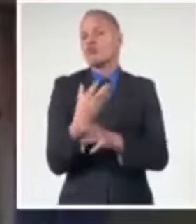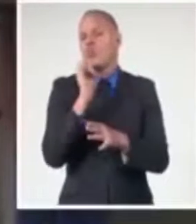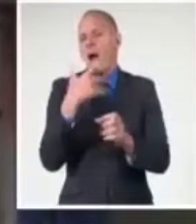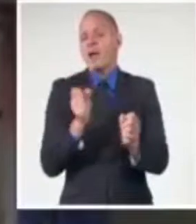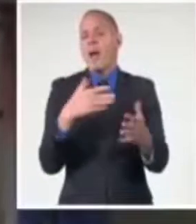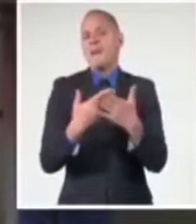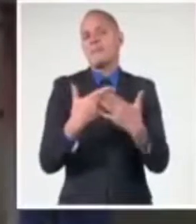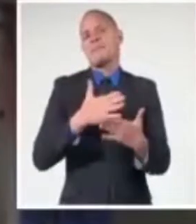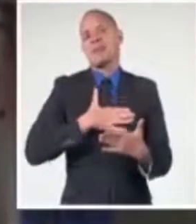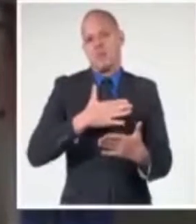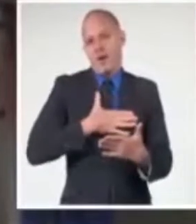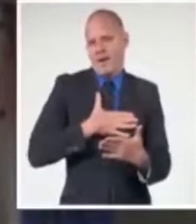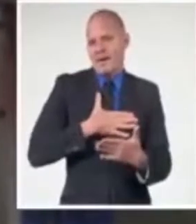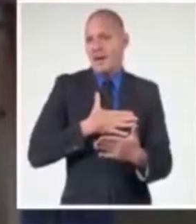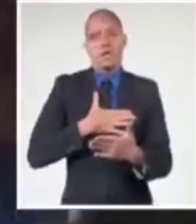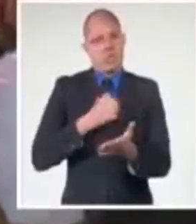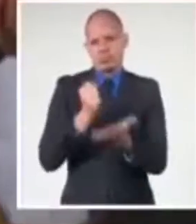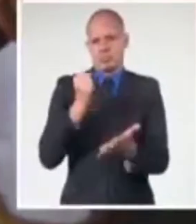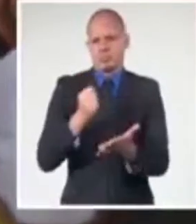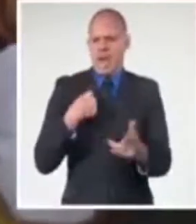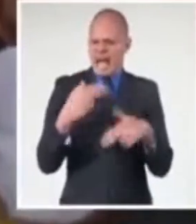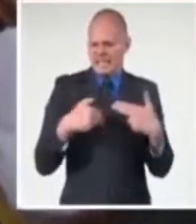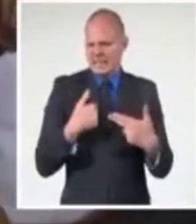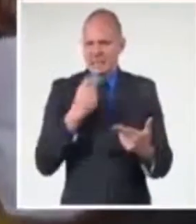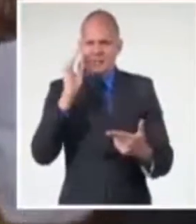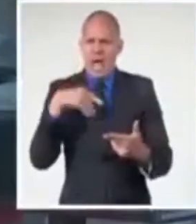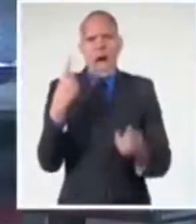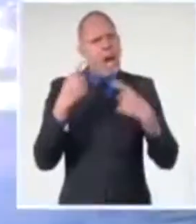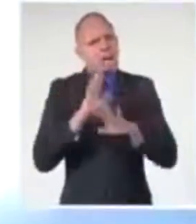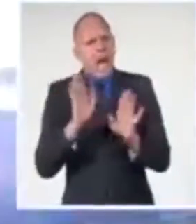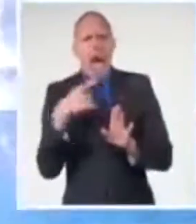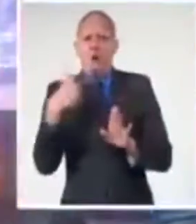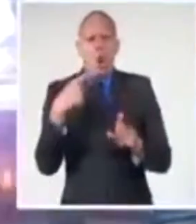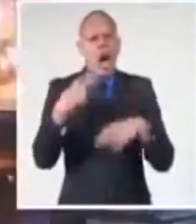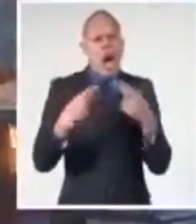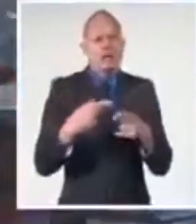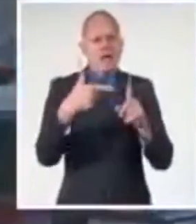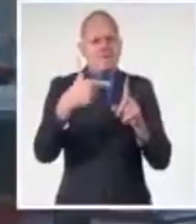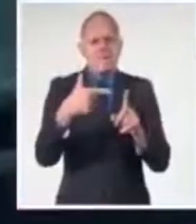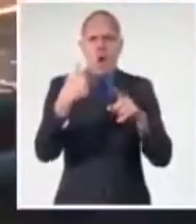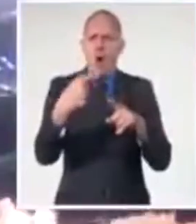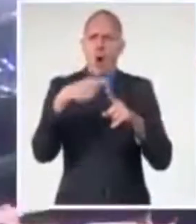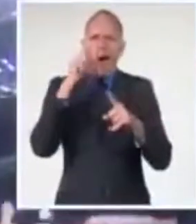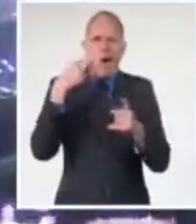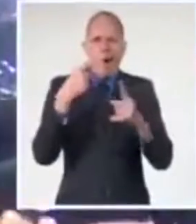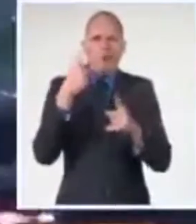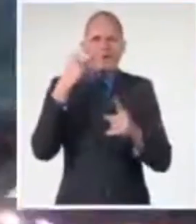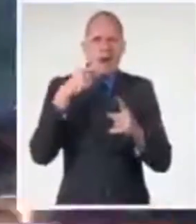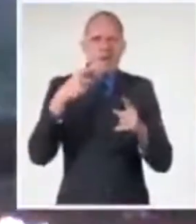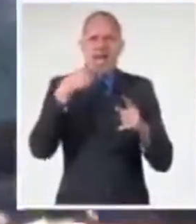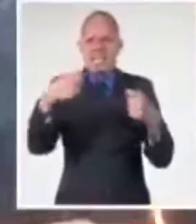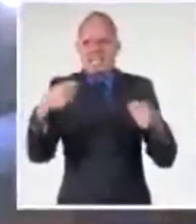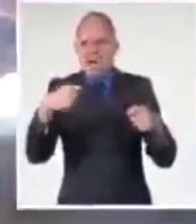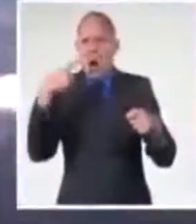El proyecto consiste más bien en fabricación metalmecánica de equipamiento, utensilios, de servicios de maquinado, de corte de metales.